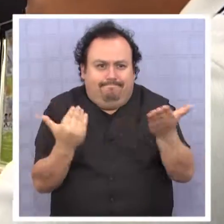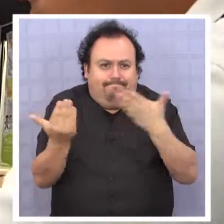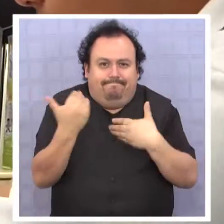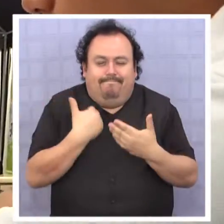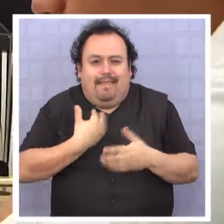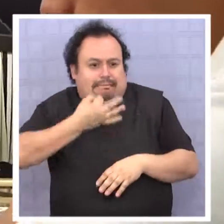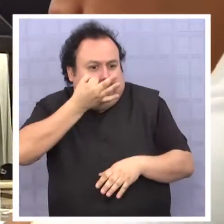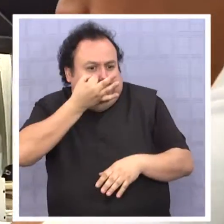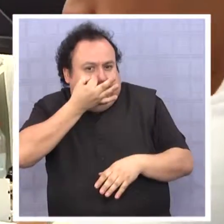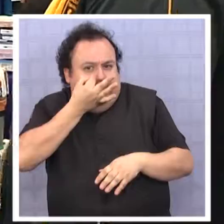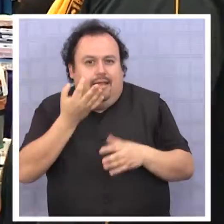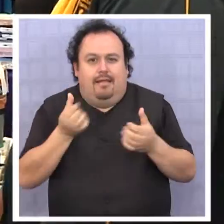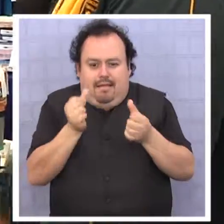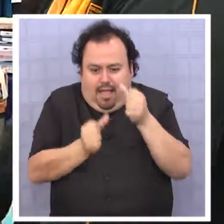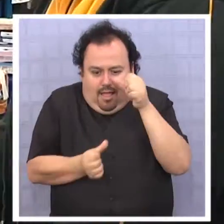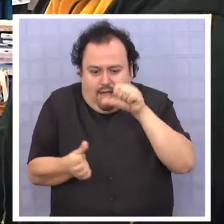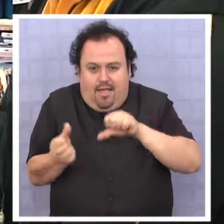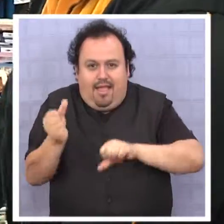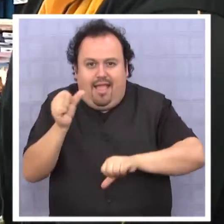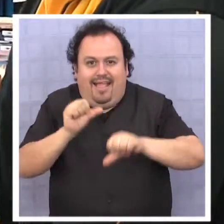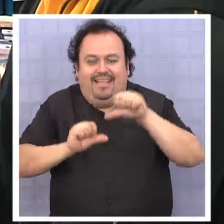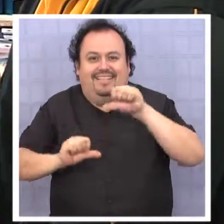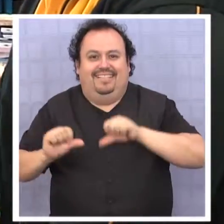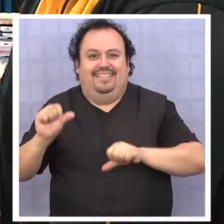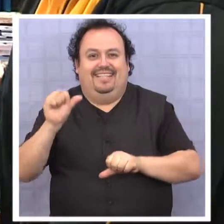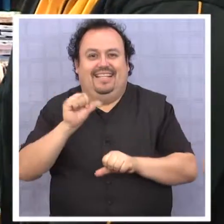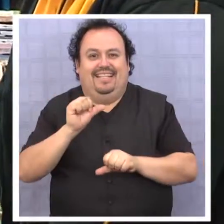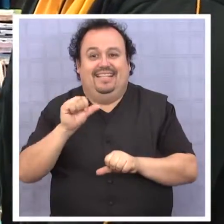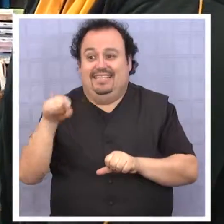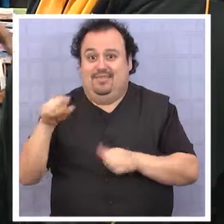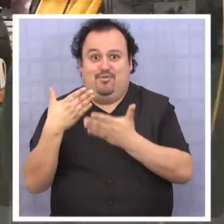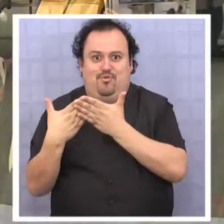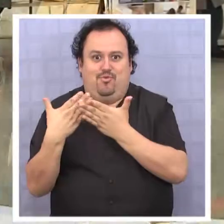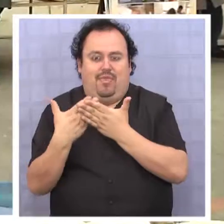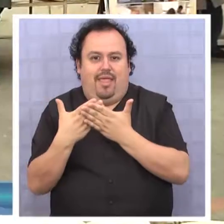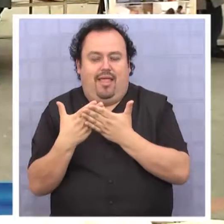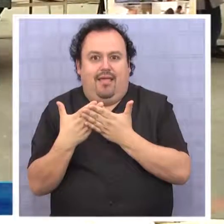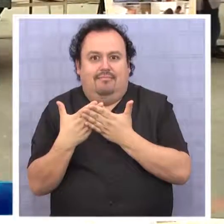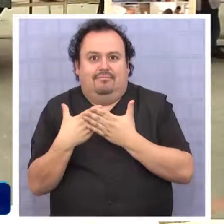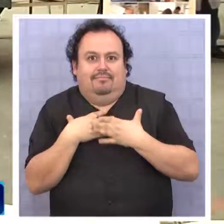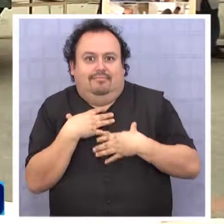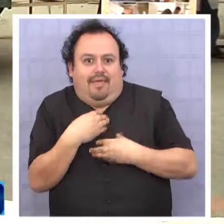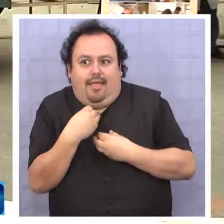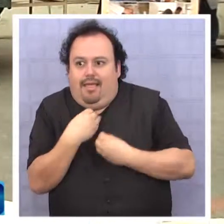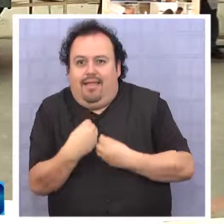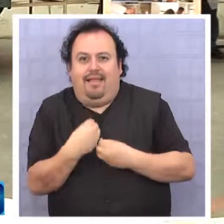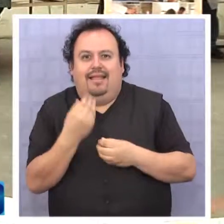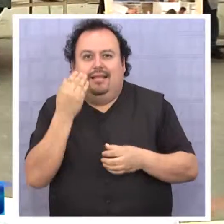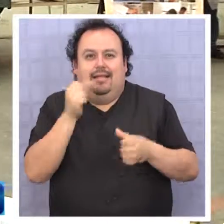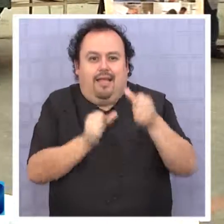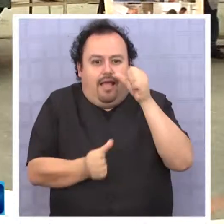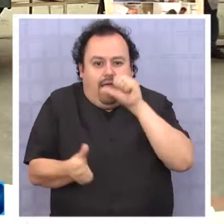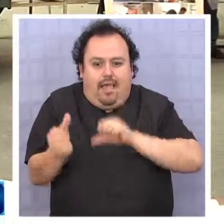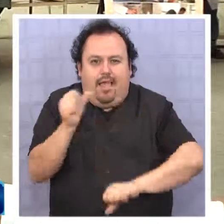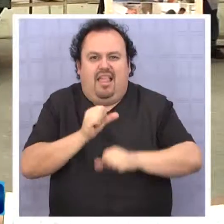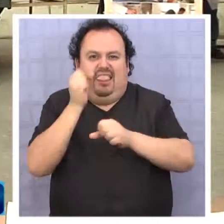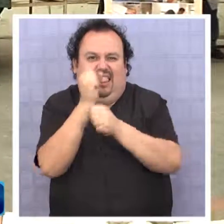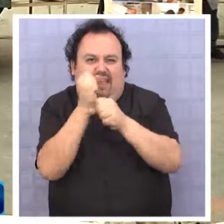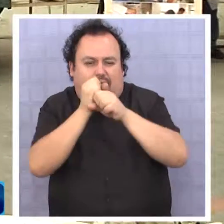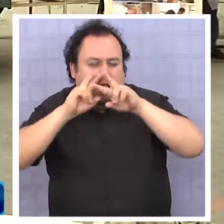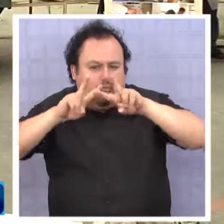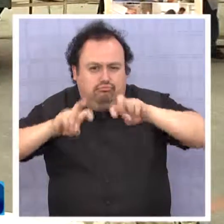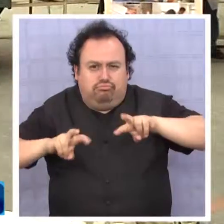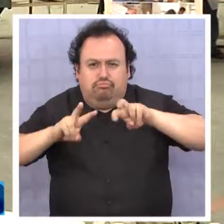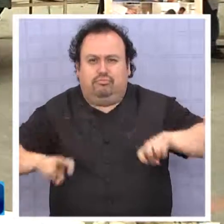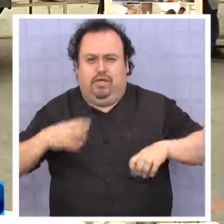esta oportunidad a la química. Los alumnos se motiven por la ciencia, esa es la verdad, que se motiven por los trabajos de investigación, por hacer